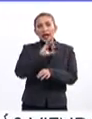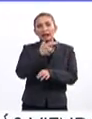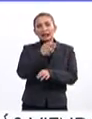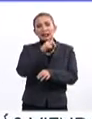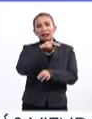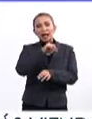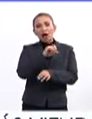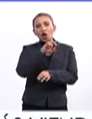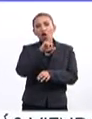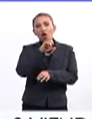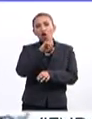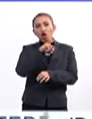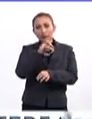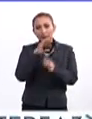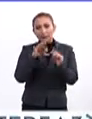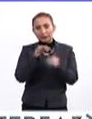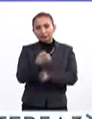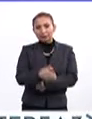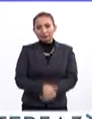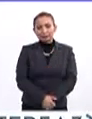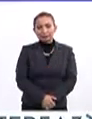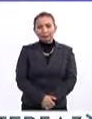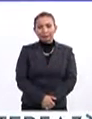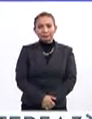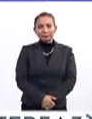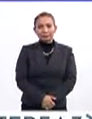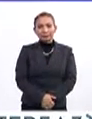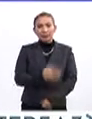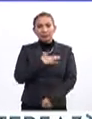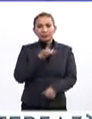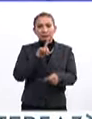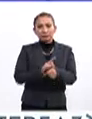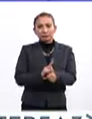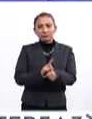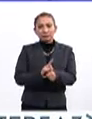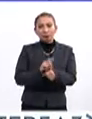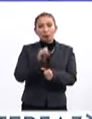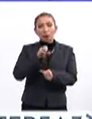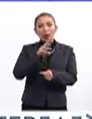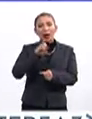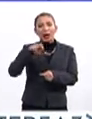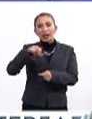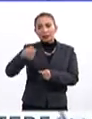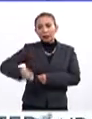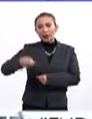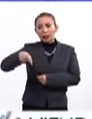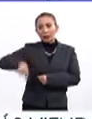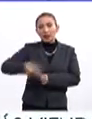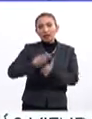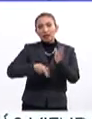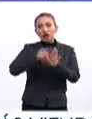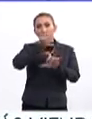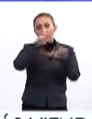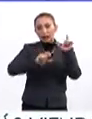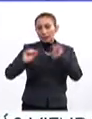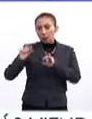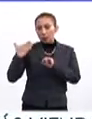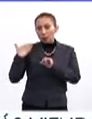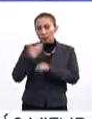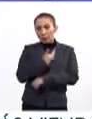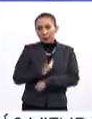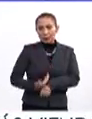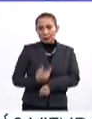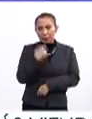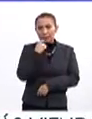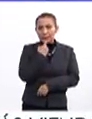Corona nos tiene los detalles. Buenos días, Ana Omar, les saludo desde Palacio Nacional, donde hace dos minutos el